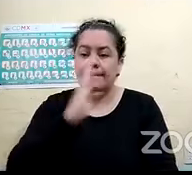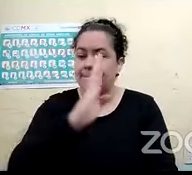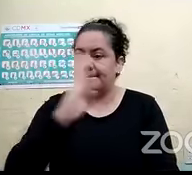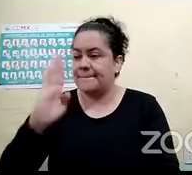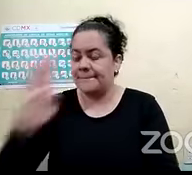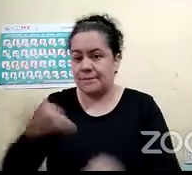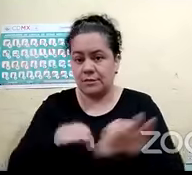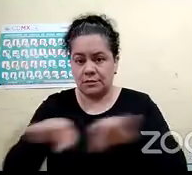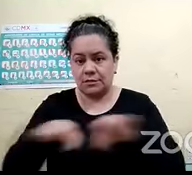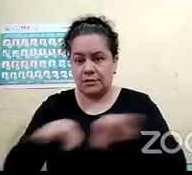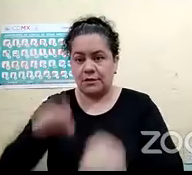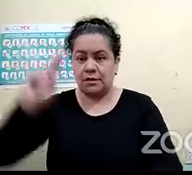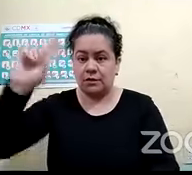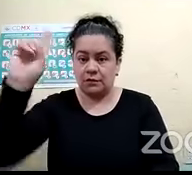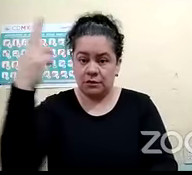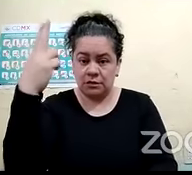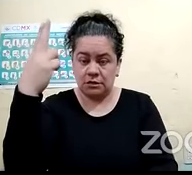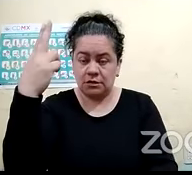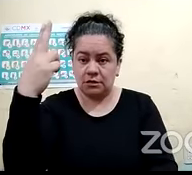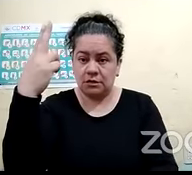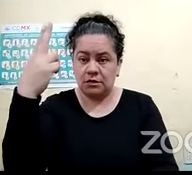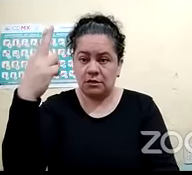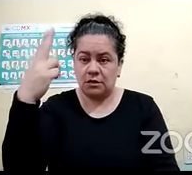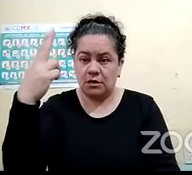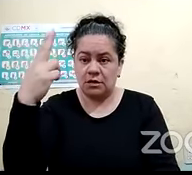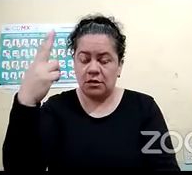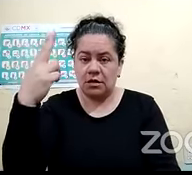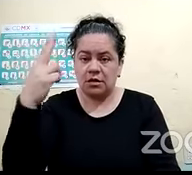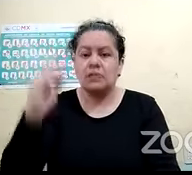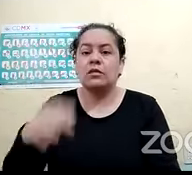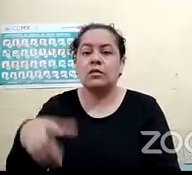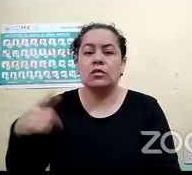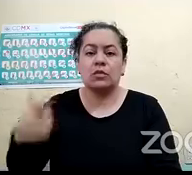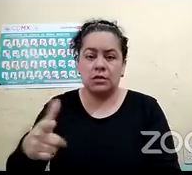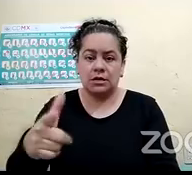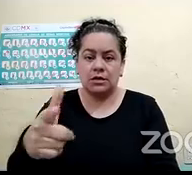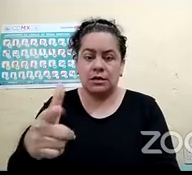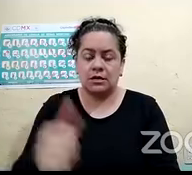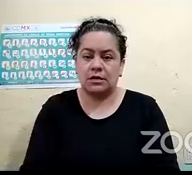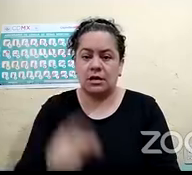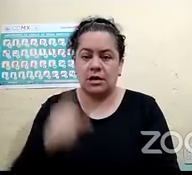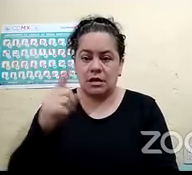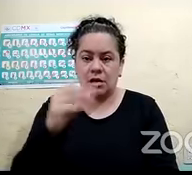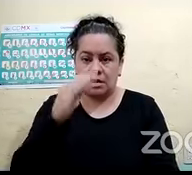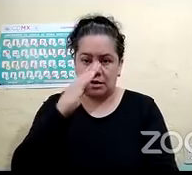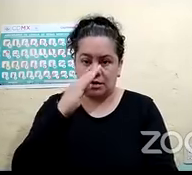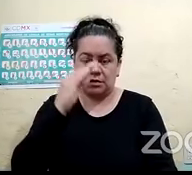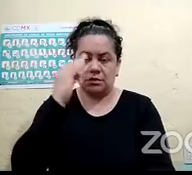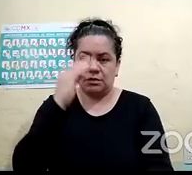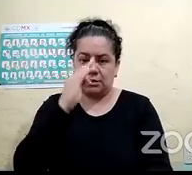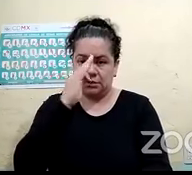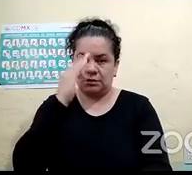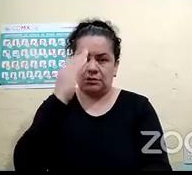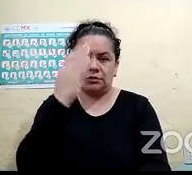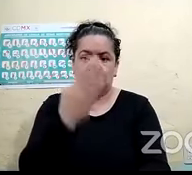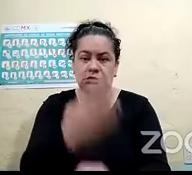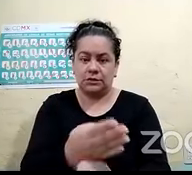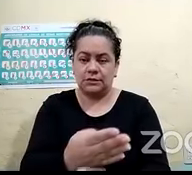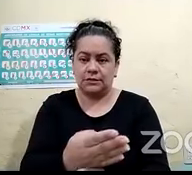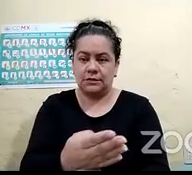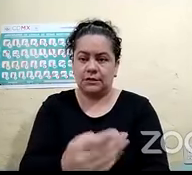Universidad Virtual de la Universidad de Guadalajara como responsable de servicios especializados para personas con discapacidad visual.